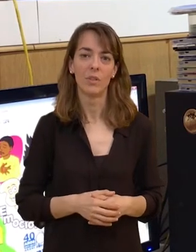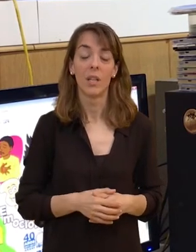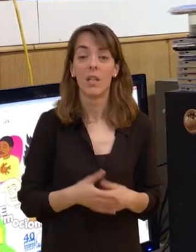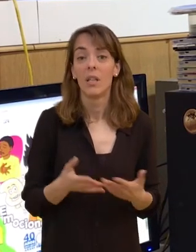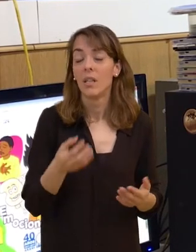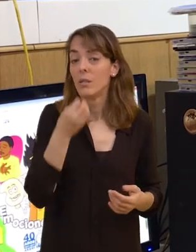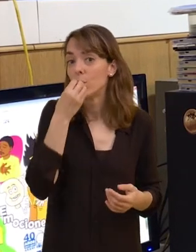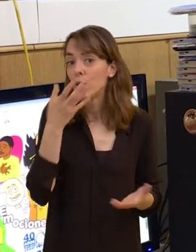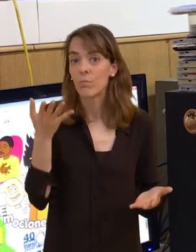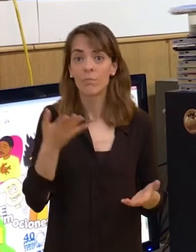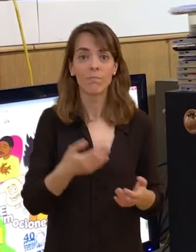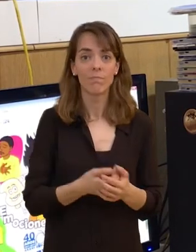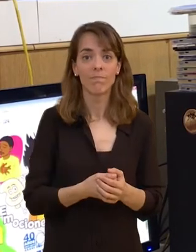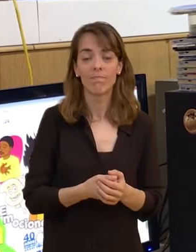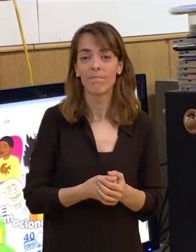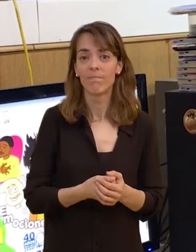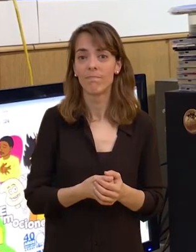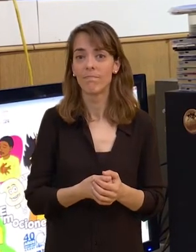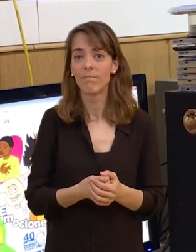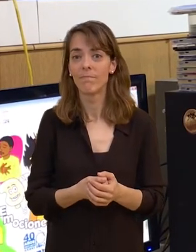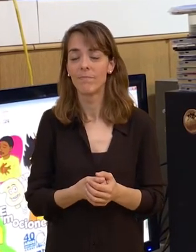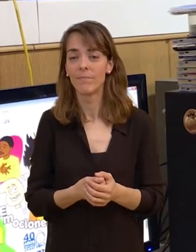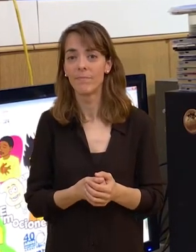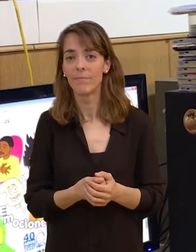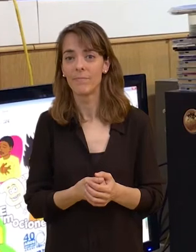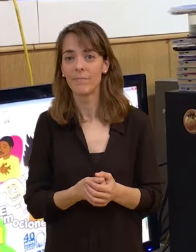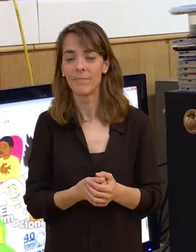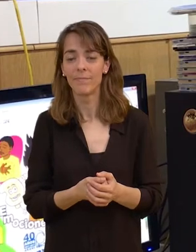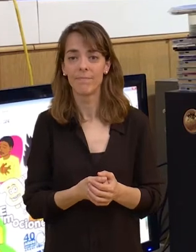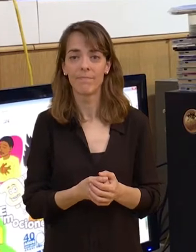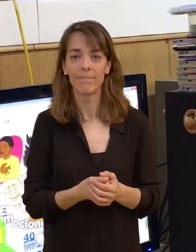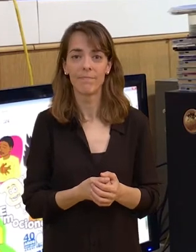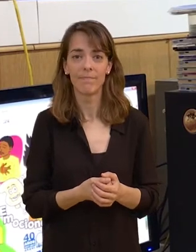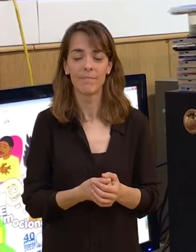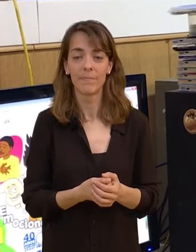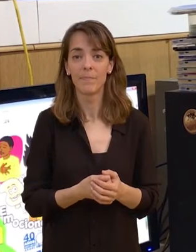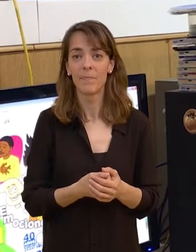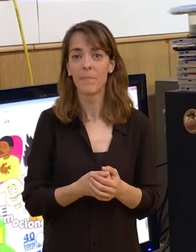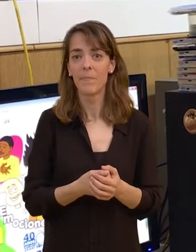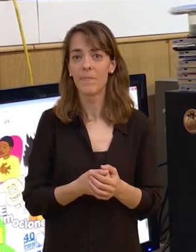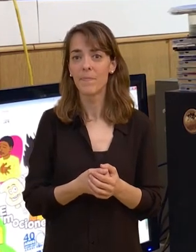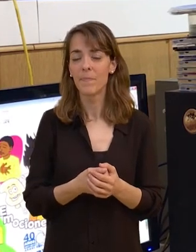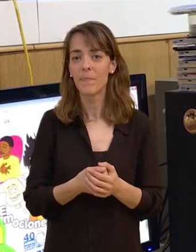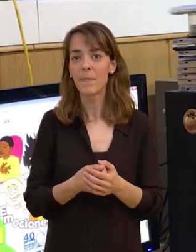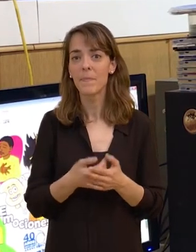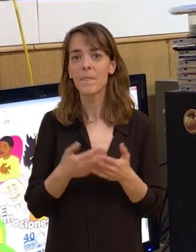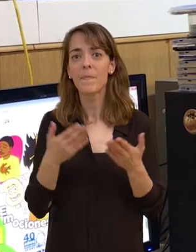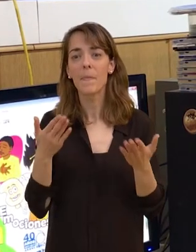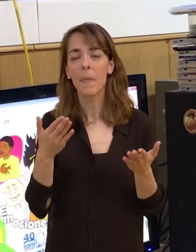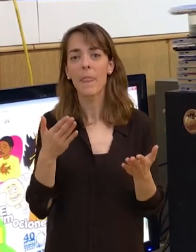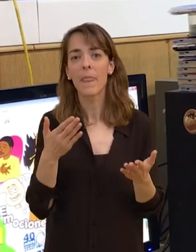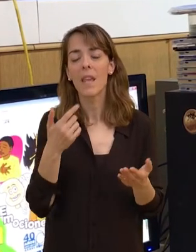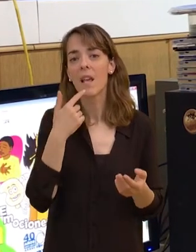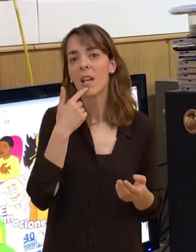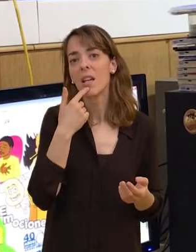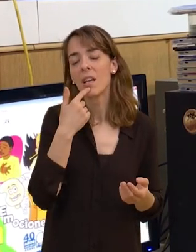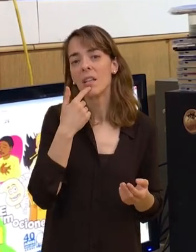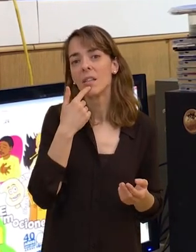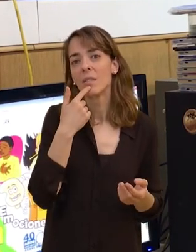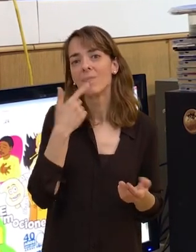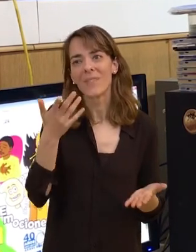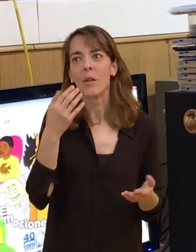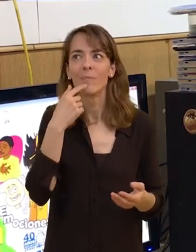Y bueno, esto es verdad, aunque tenga implante,